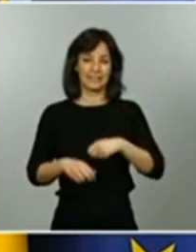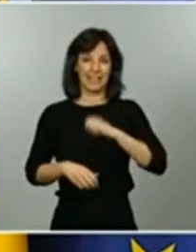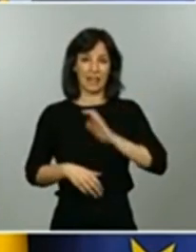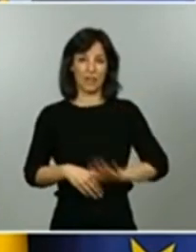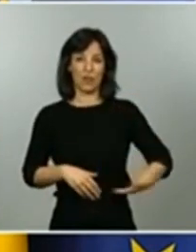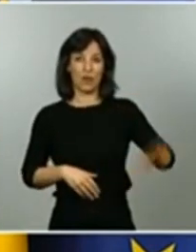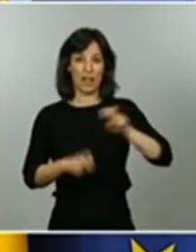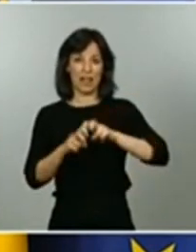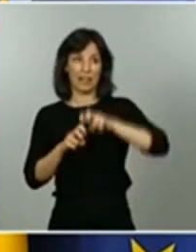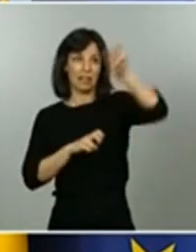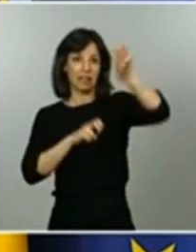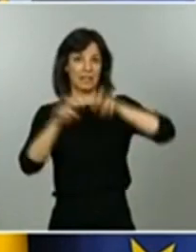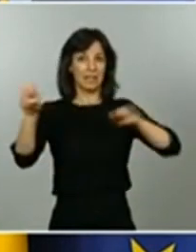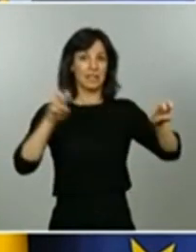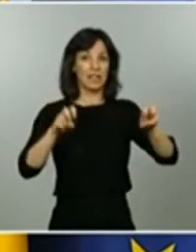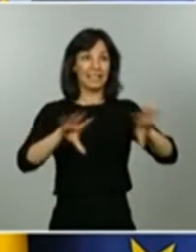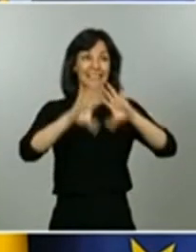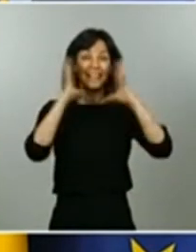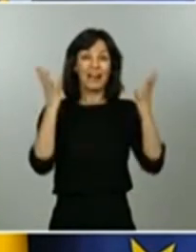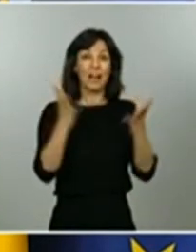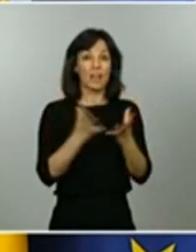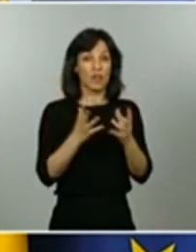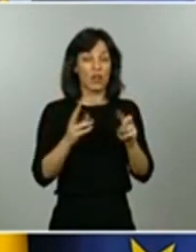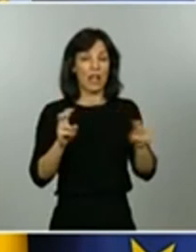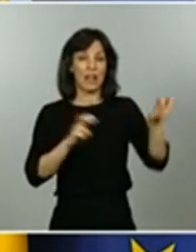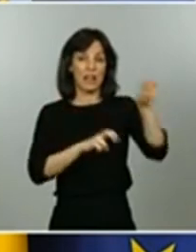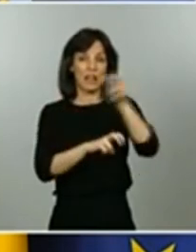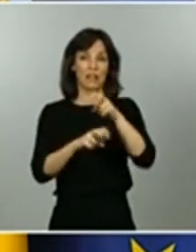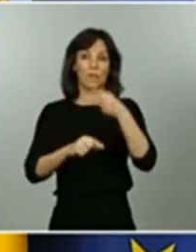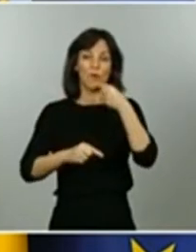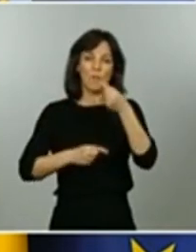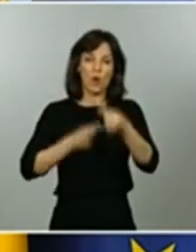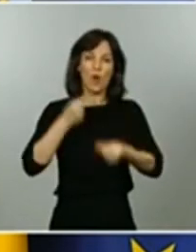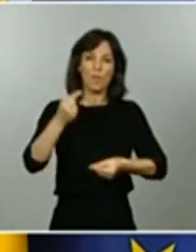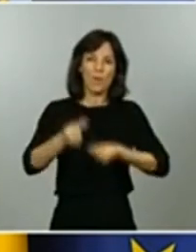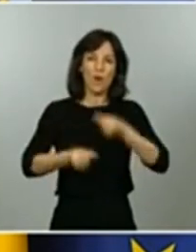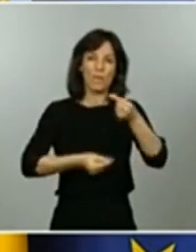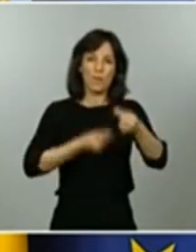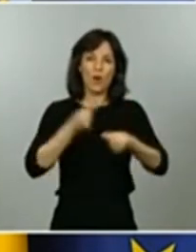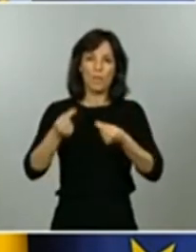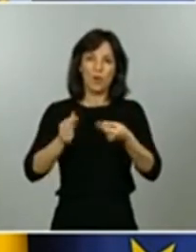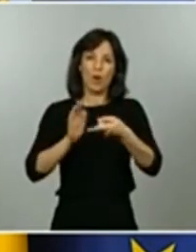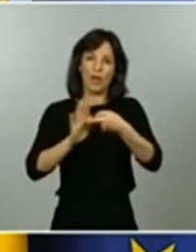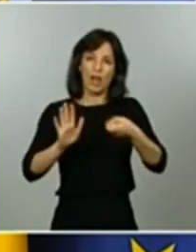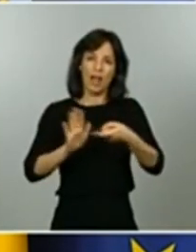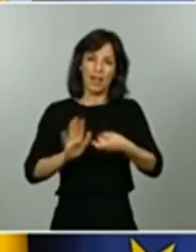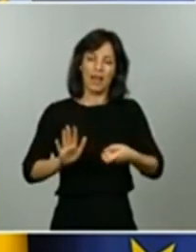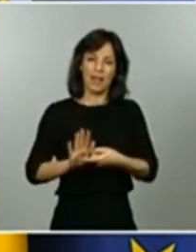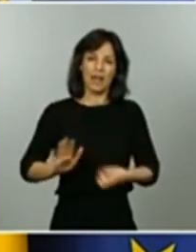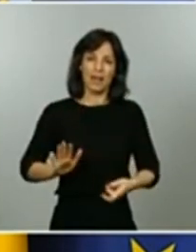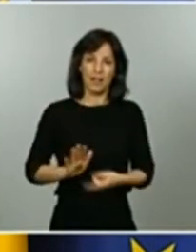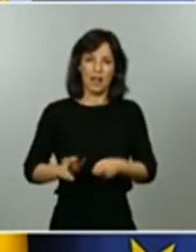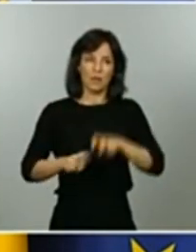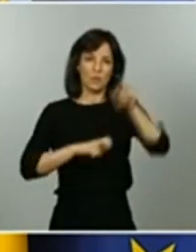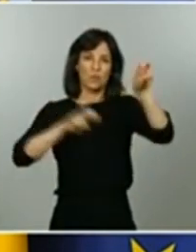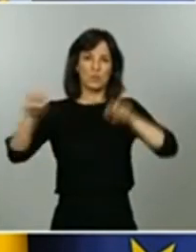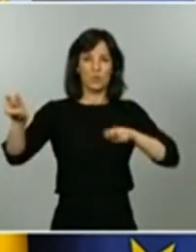puede llegar a producir en estos territorios a medida que progresivamente se vayan abriendo estos y el espacio global